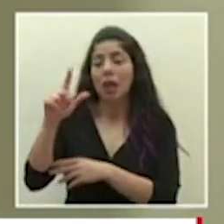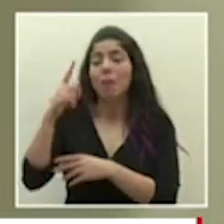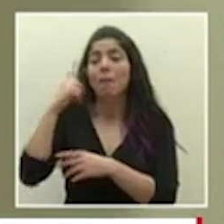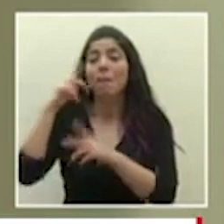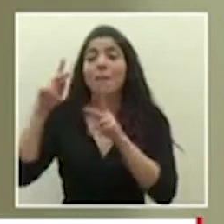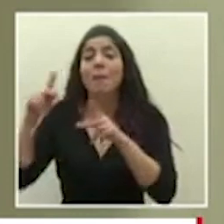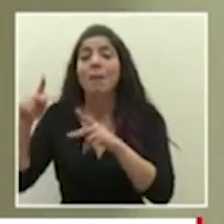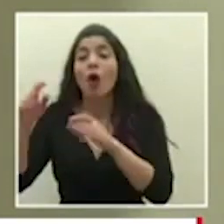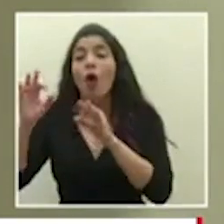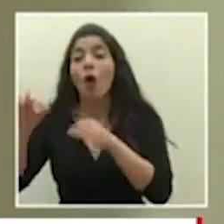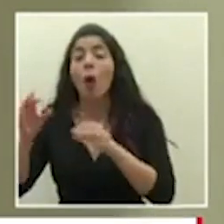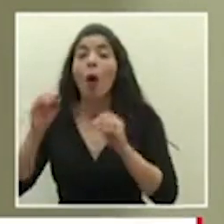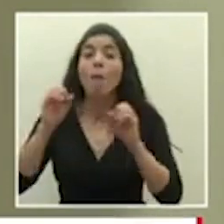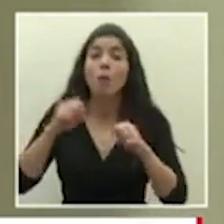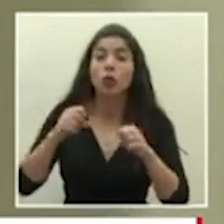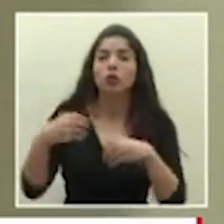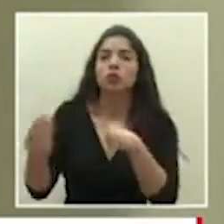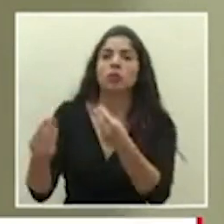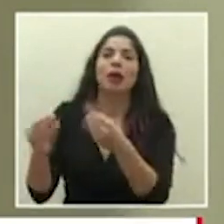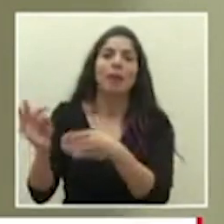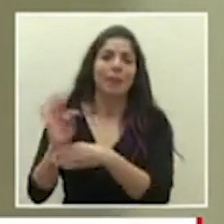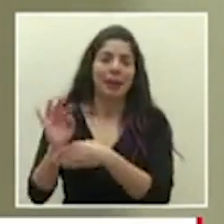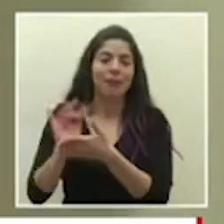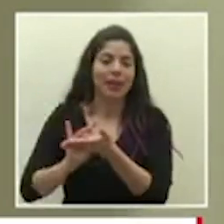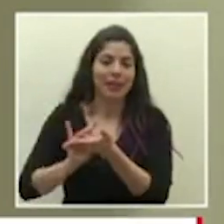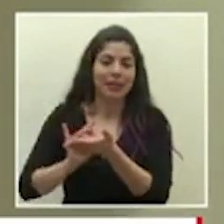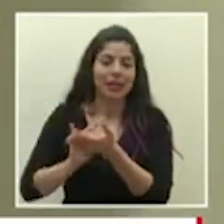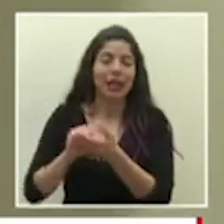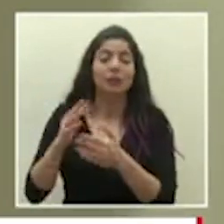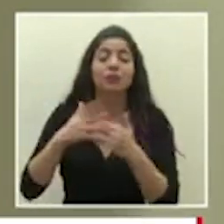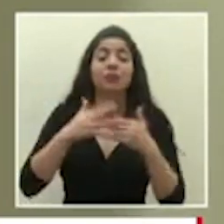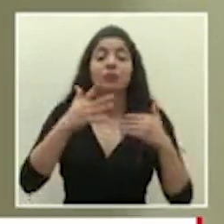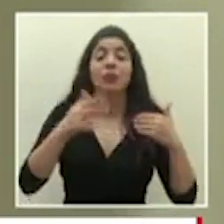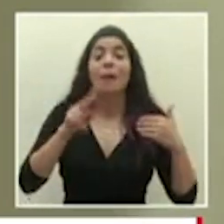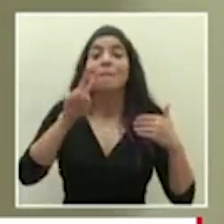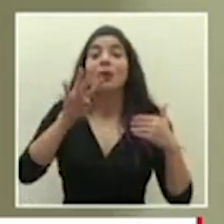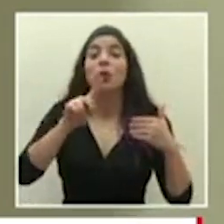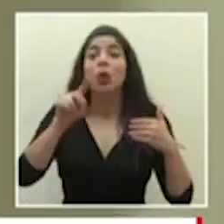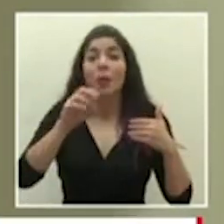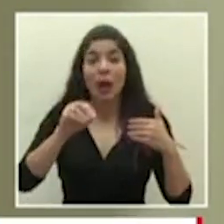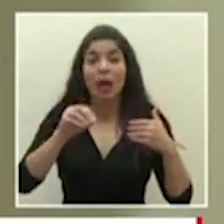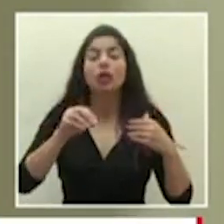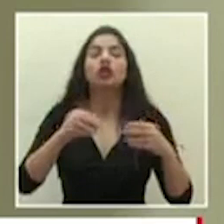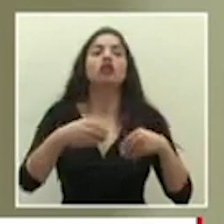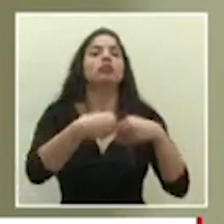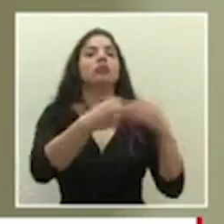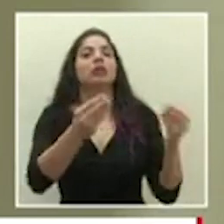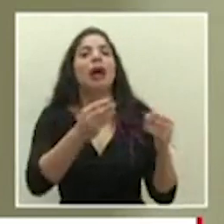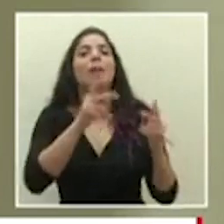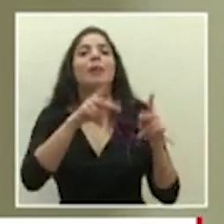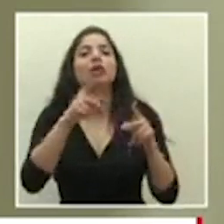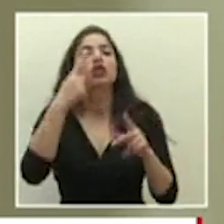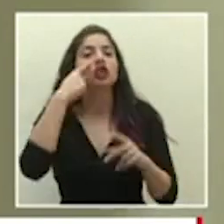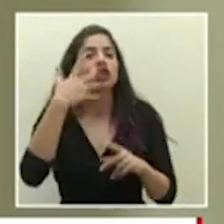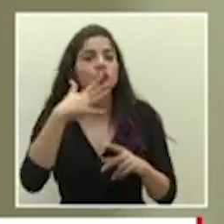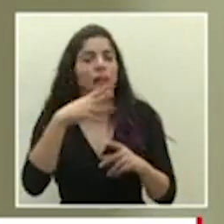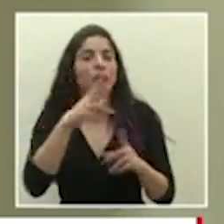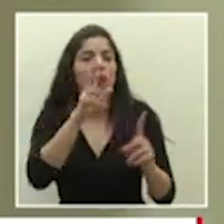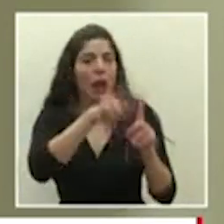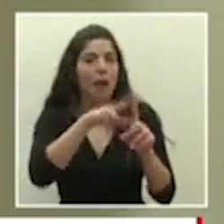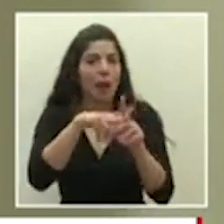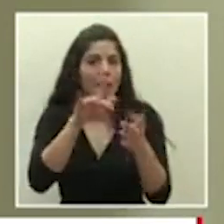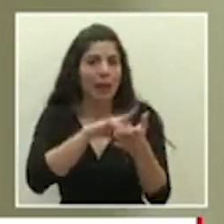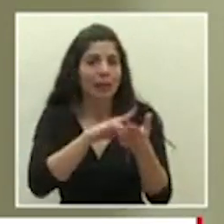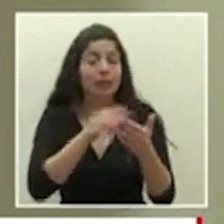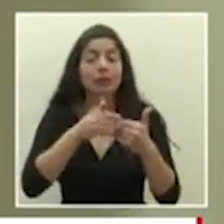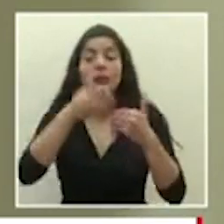probables el 24 de marzo se amplió el uso a casos sospechosos y el 22